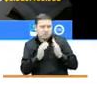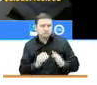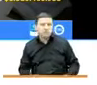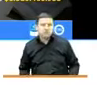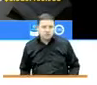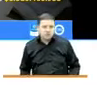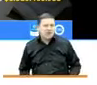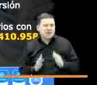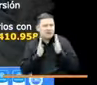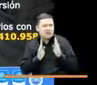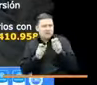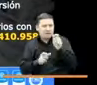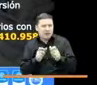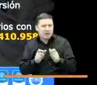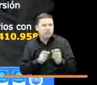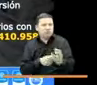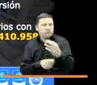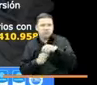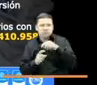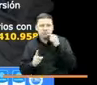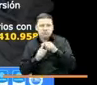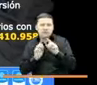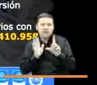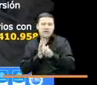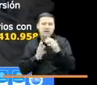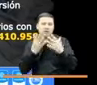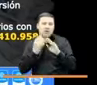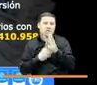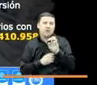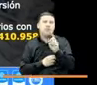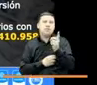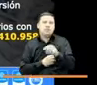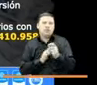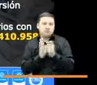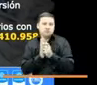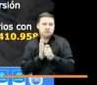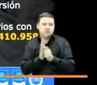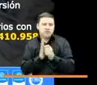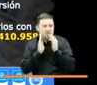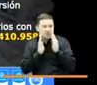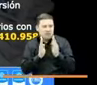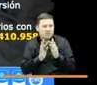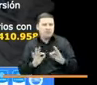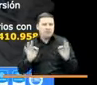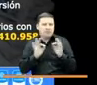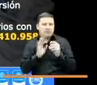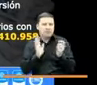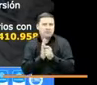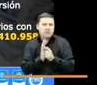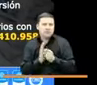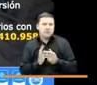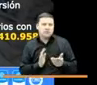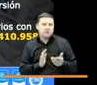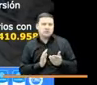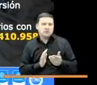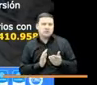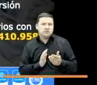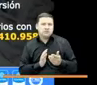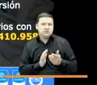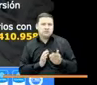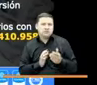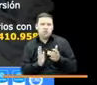La atención humanitaria contemplada en la ley 1448, pero también esta atención humanitaria que hicimos de forma